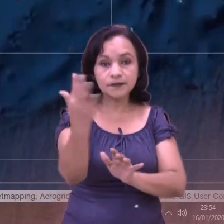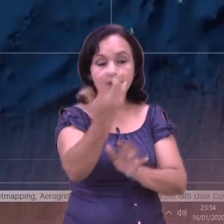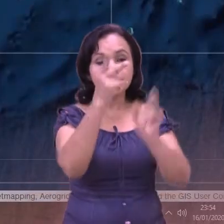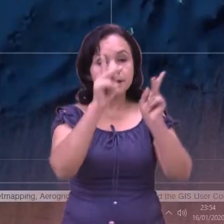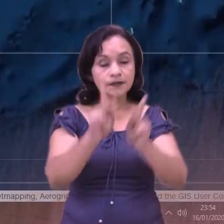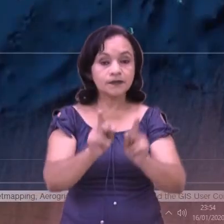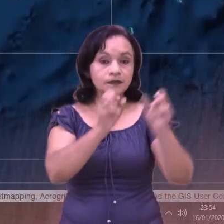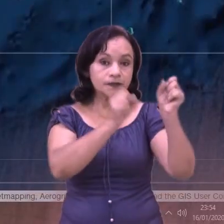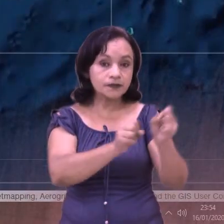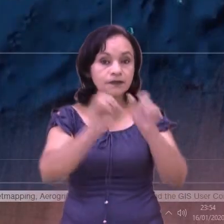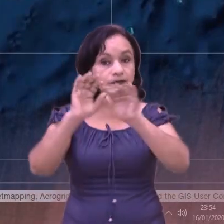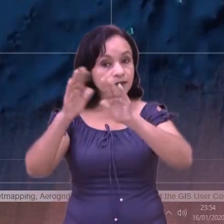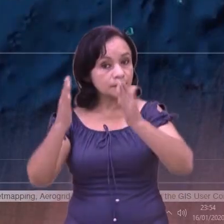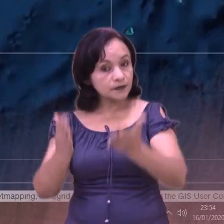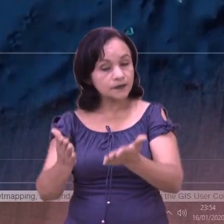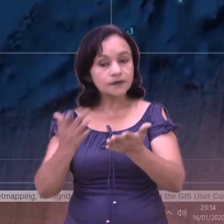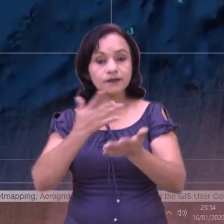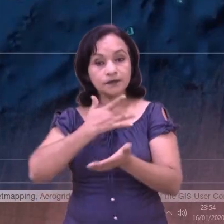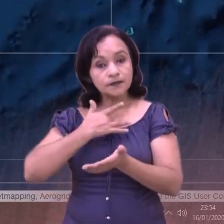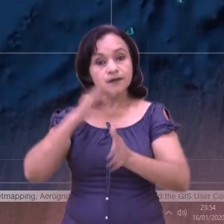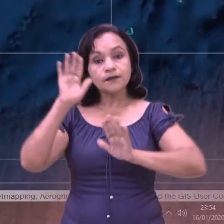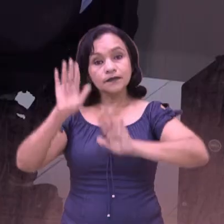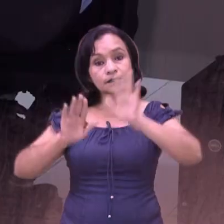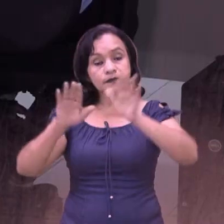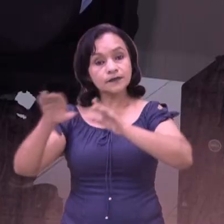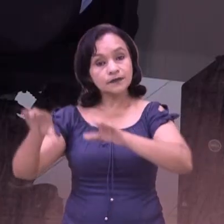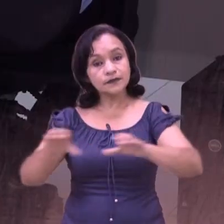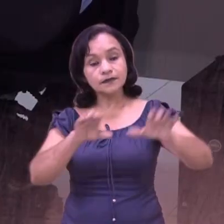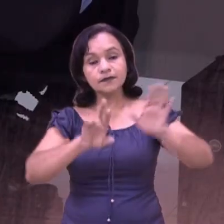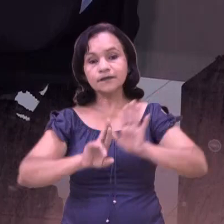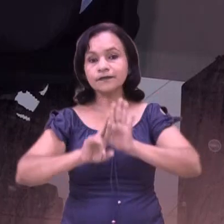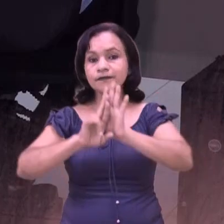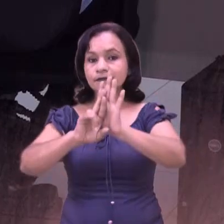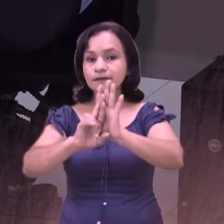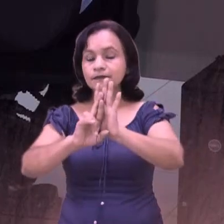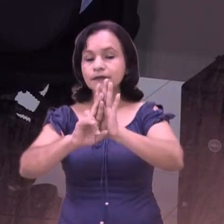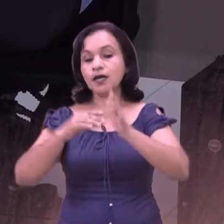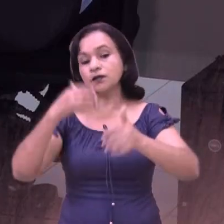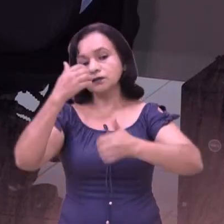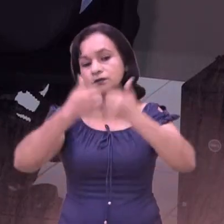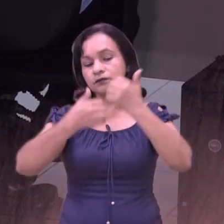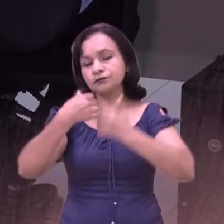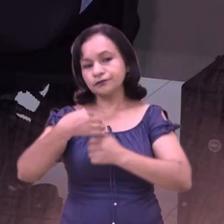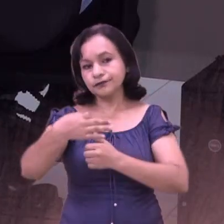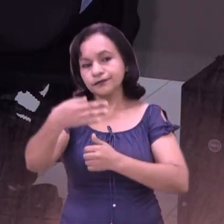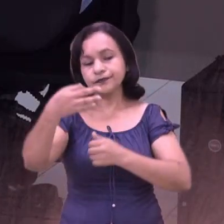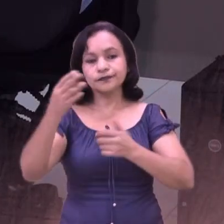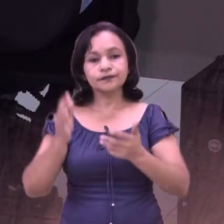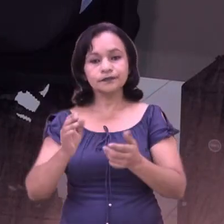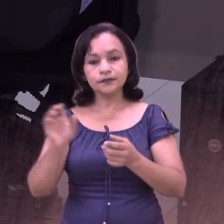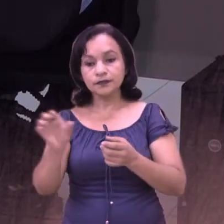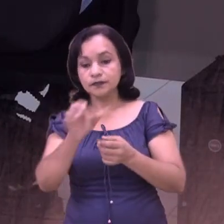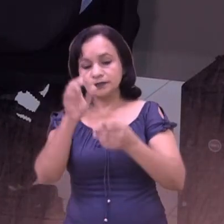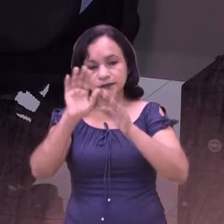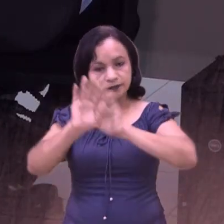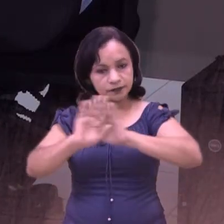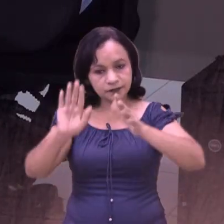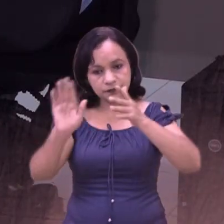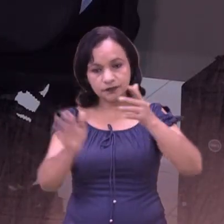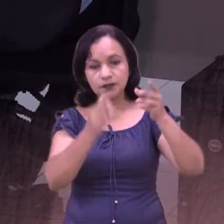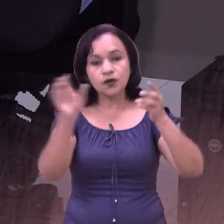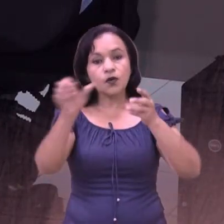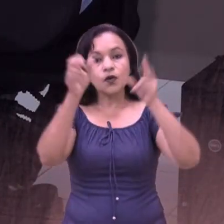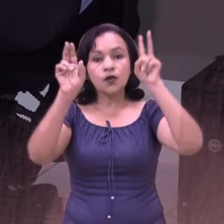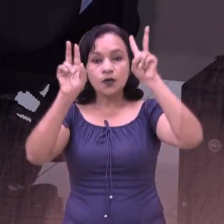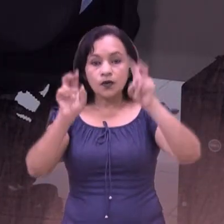a todos aquellos compañeros y compañeras que de una u otra manera participan en las acciones de respuesta a la hora de una crisis. El otro